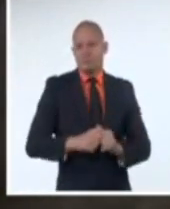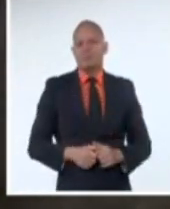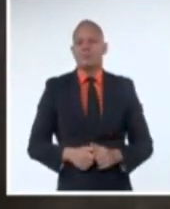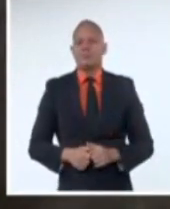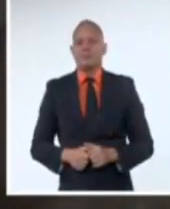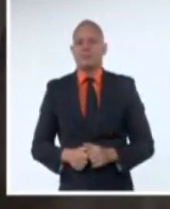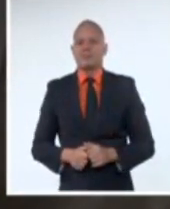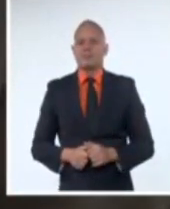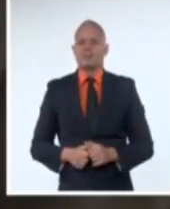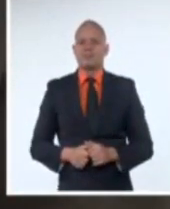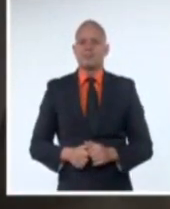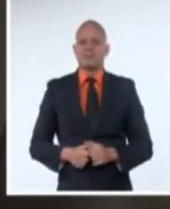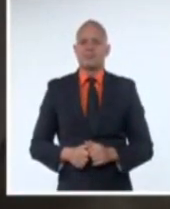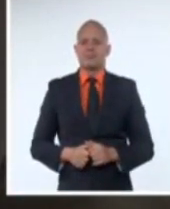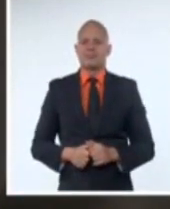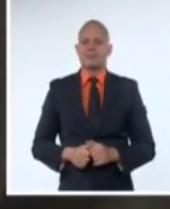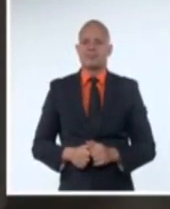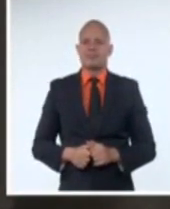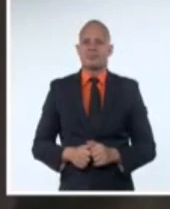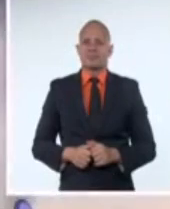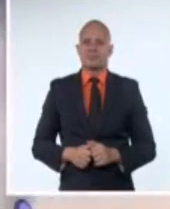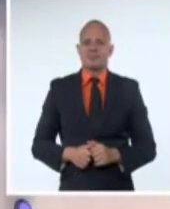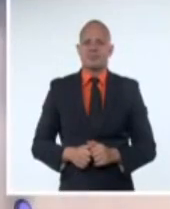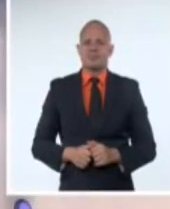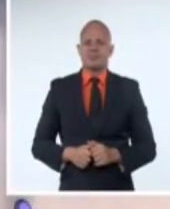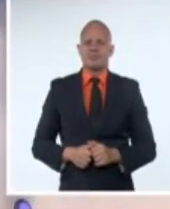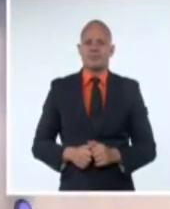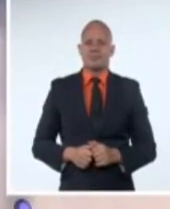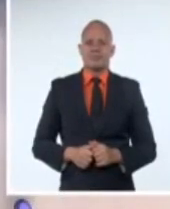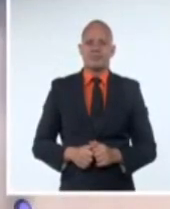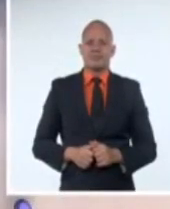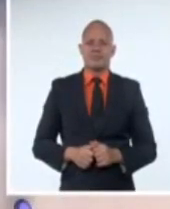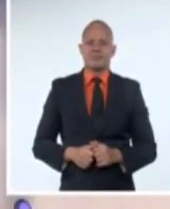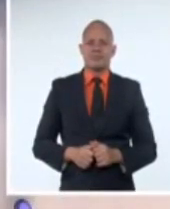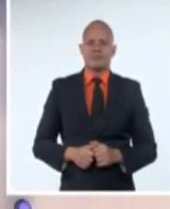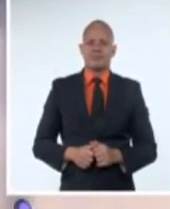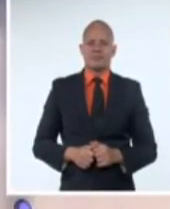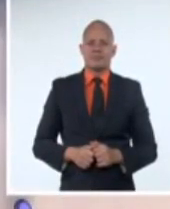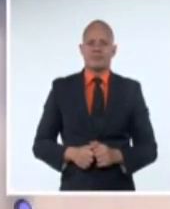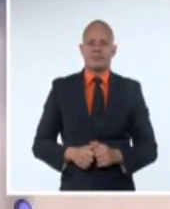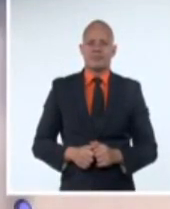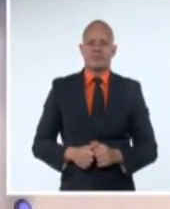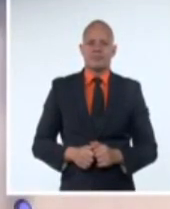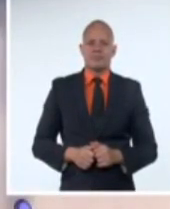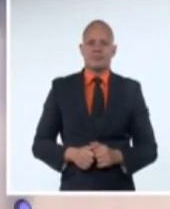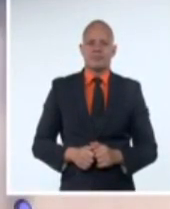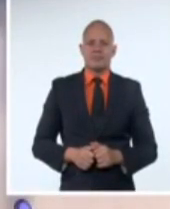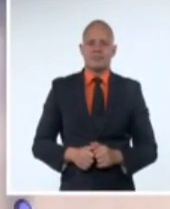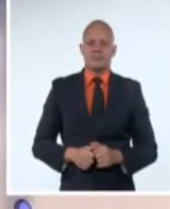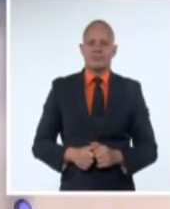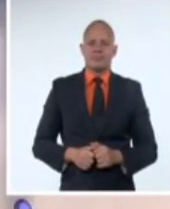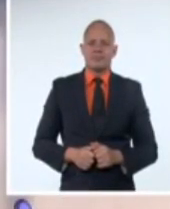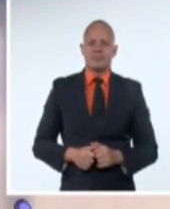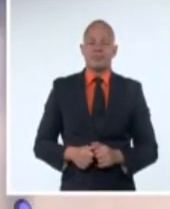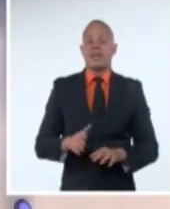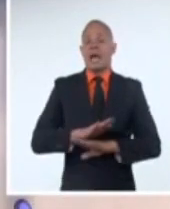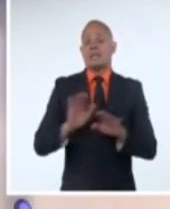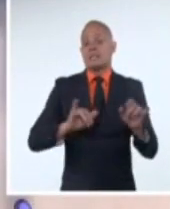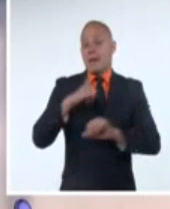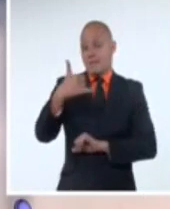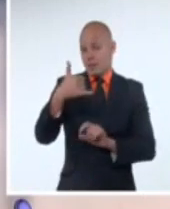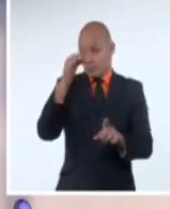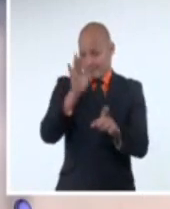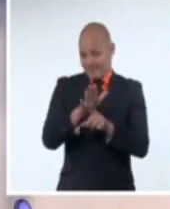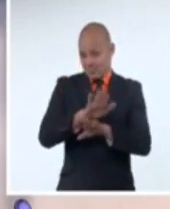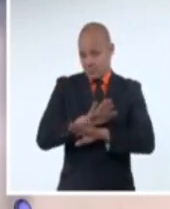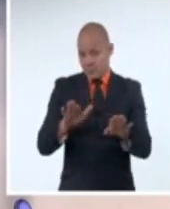Bernardo Cabrera para el Sistema Informativo. Este miércoles inició en la ciudad de Matanzas la oncena edición